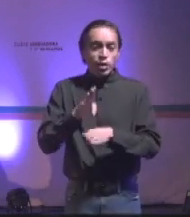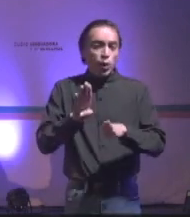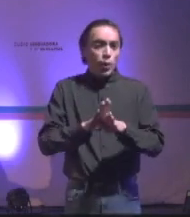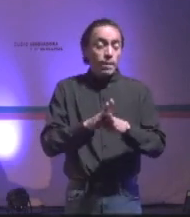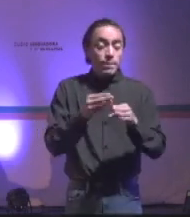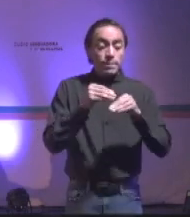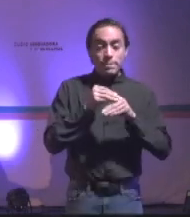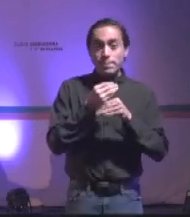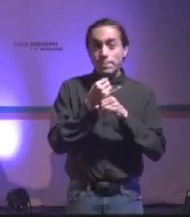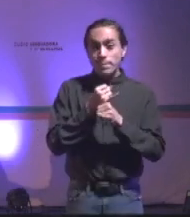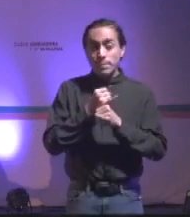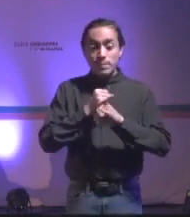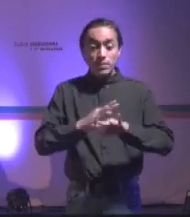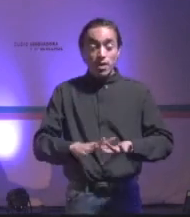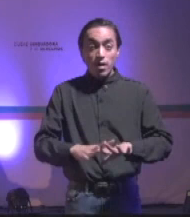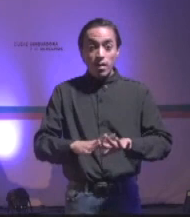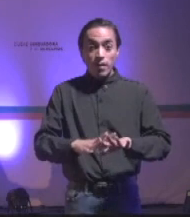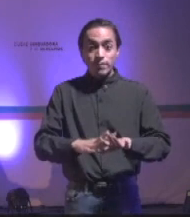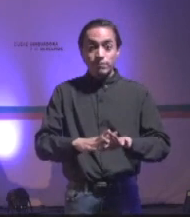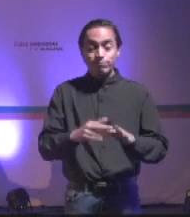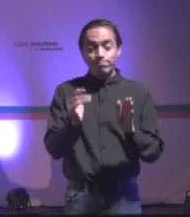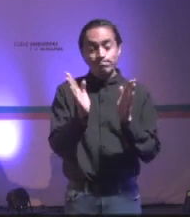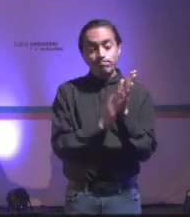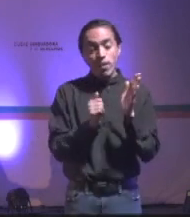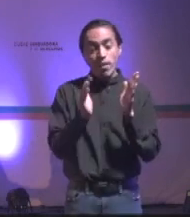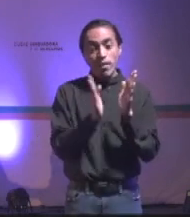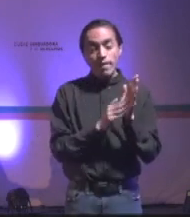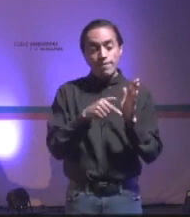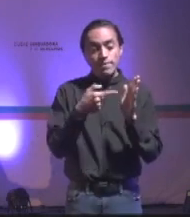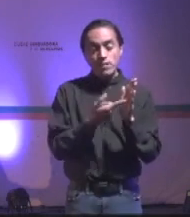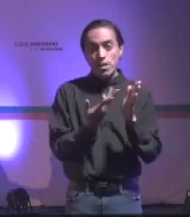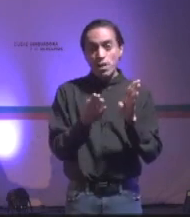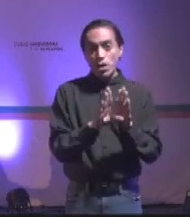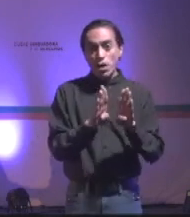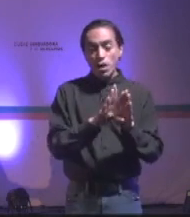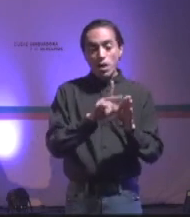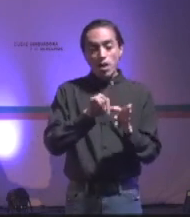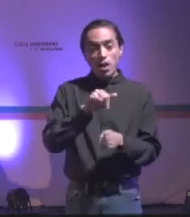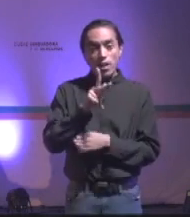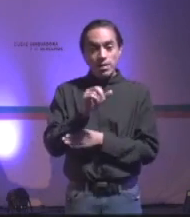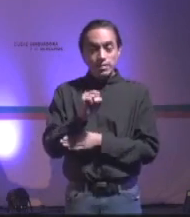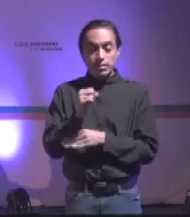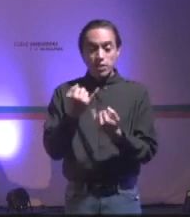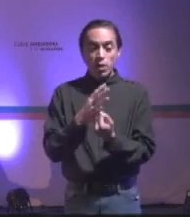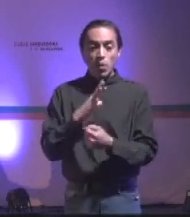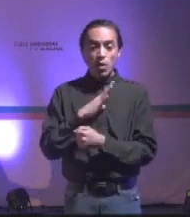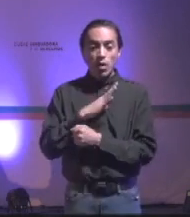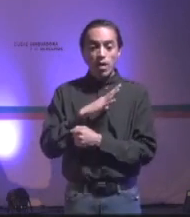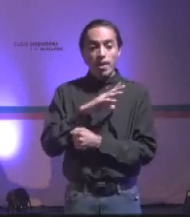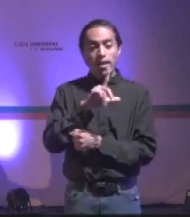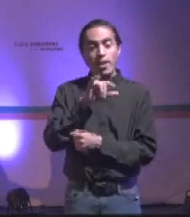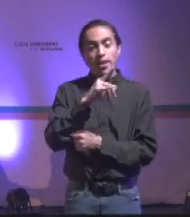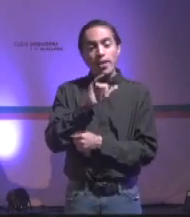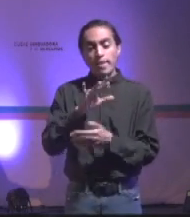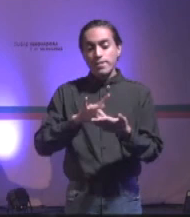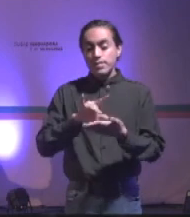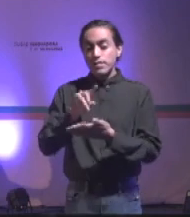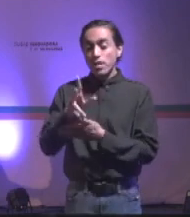resolvemos con datos, resolvemos con links, resolvemos mandándoles el link del libro,